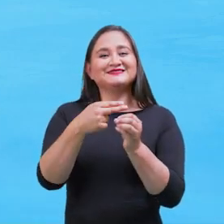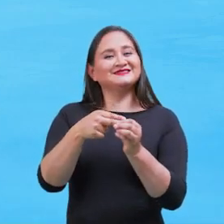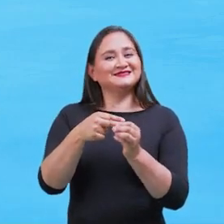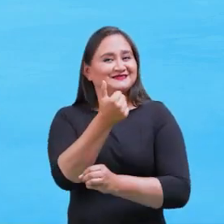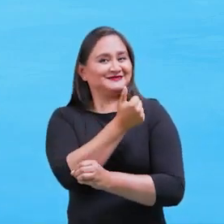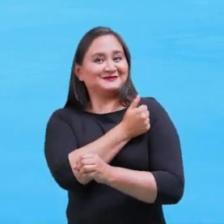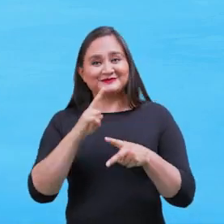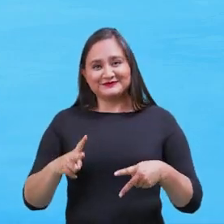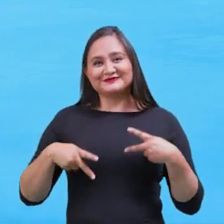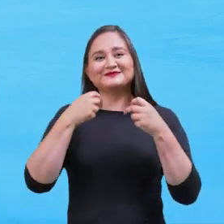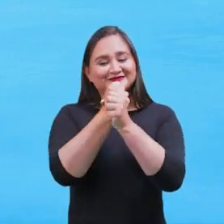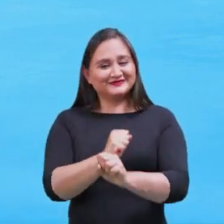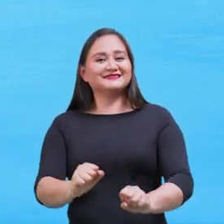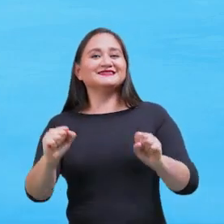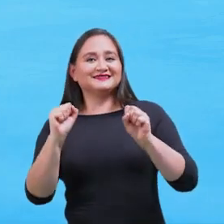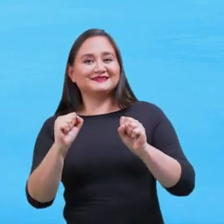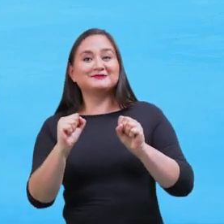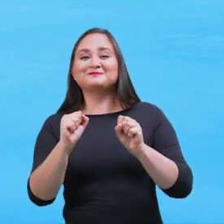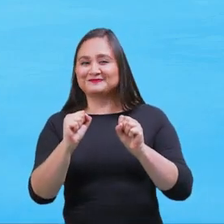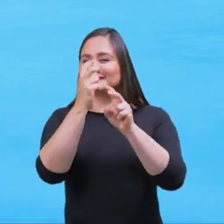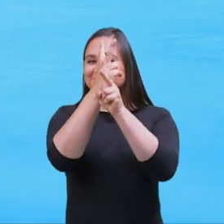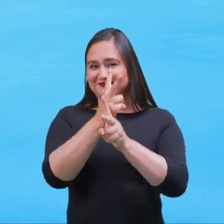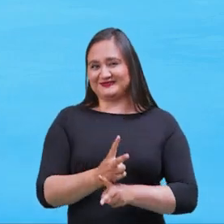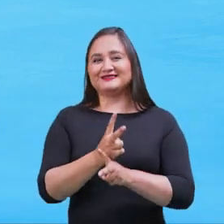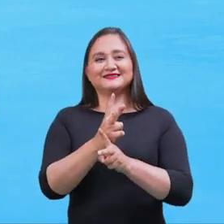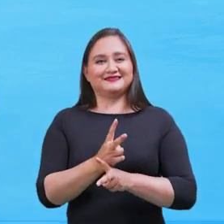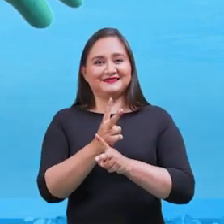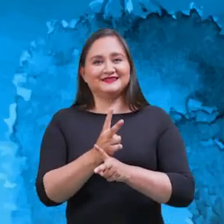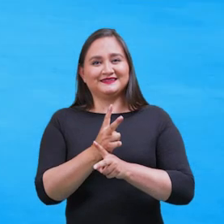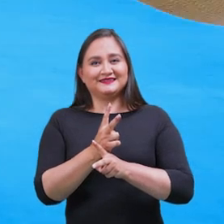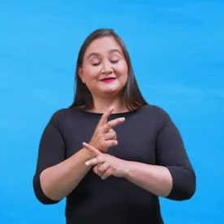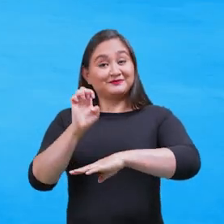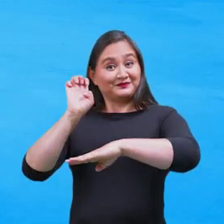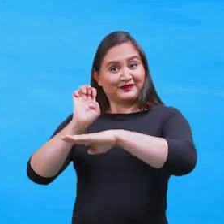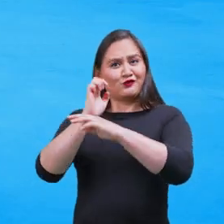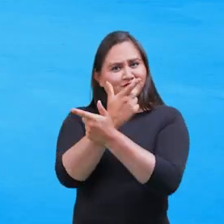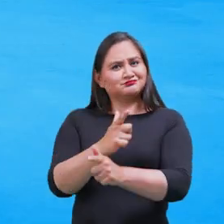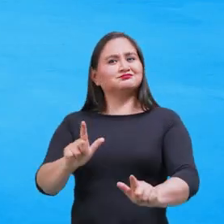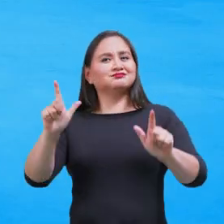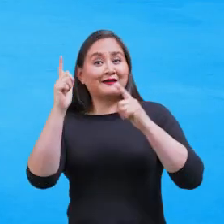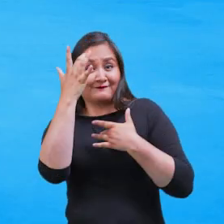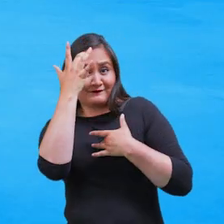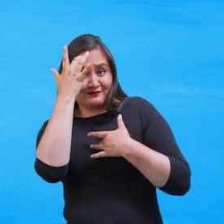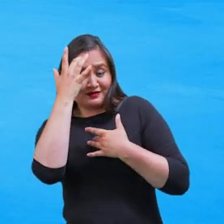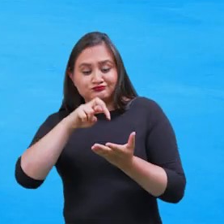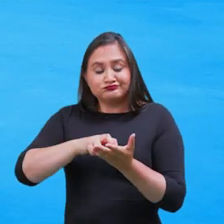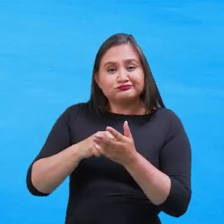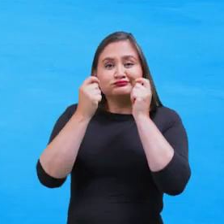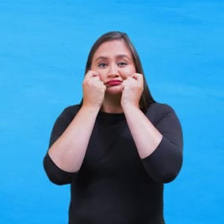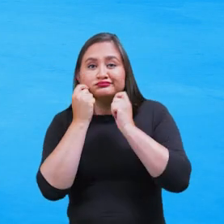vidas, dan protección. Por un Ecuador libre de polio, sarampión y rubiola.